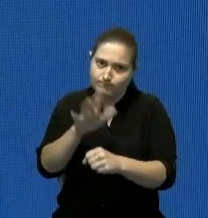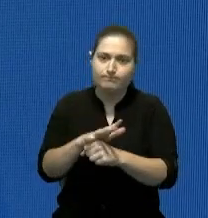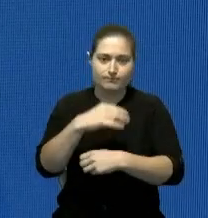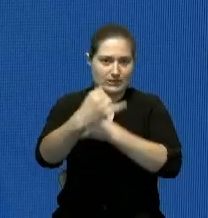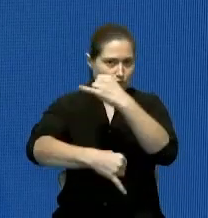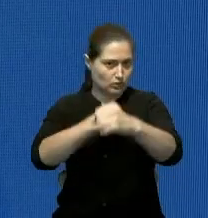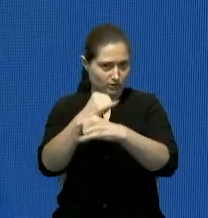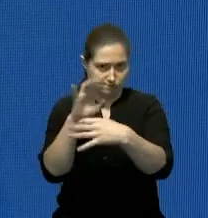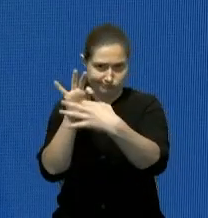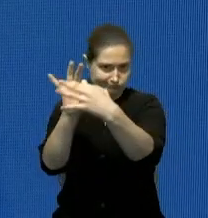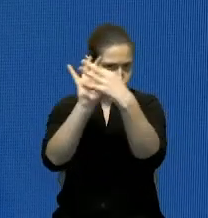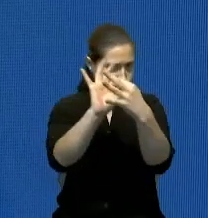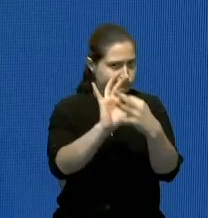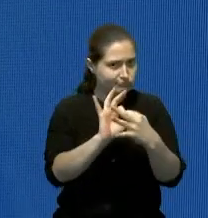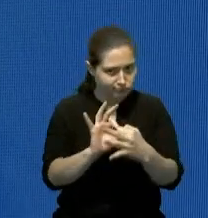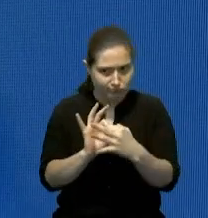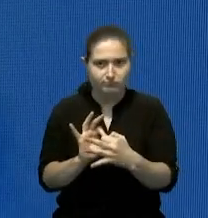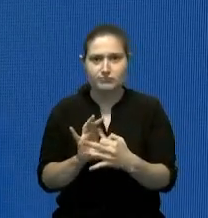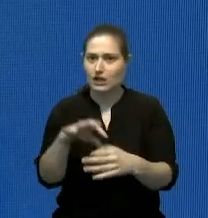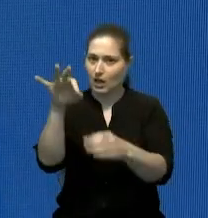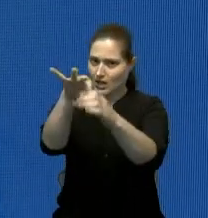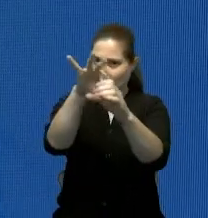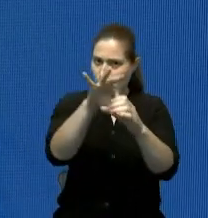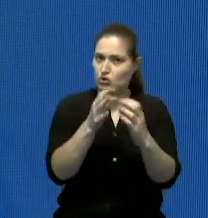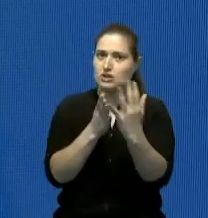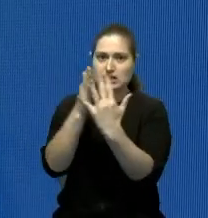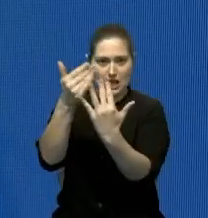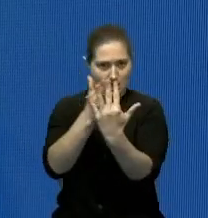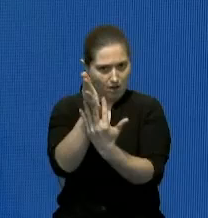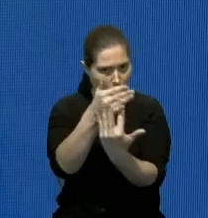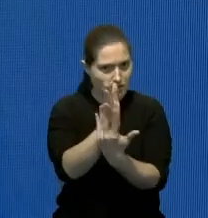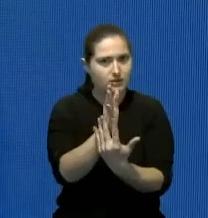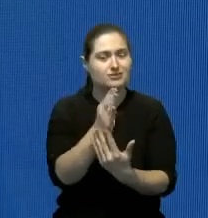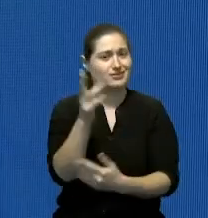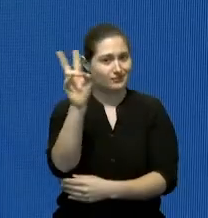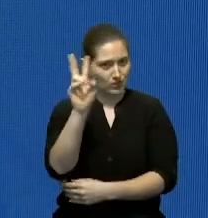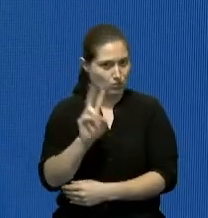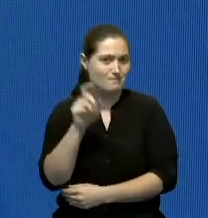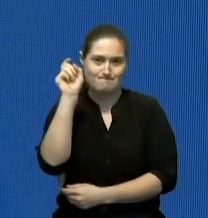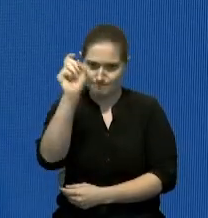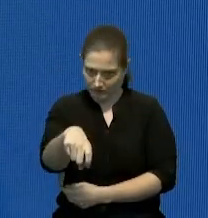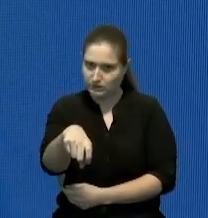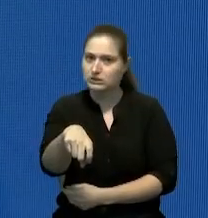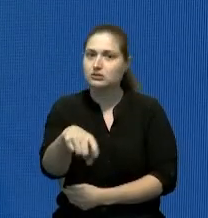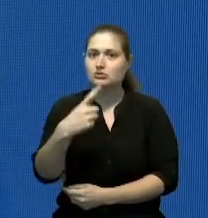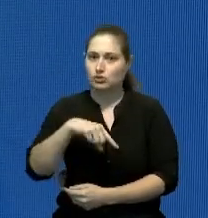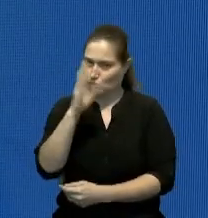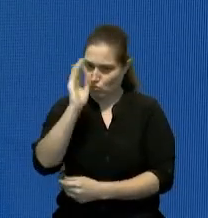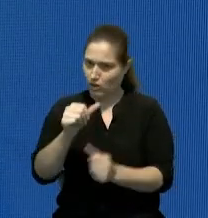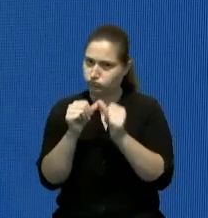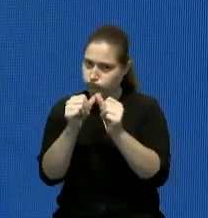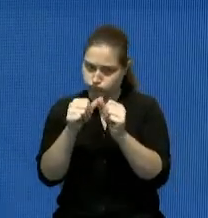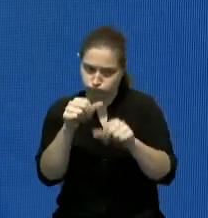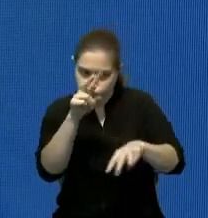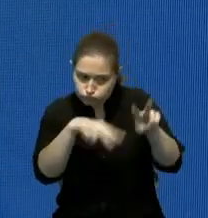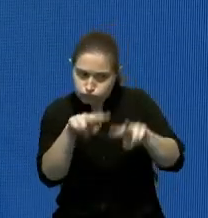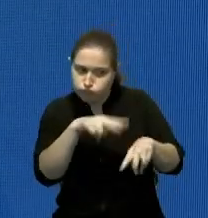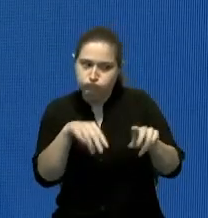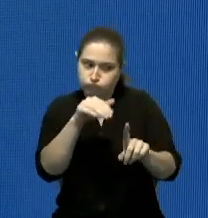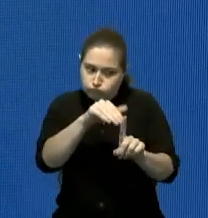como el que más en cuanto a las elecciones a la transparencia de las elecciones en Venezuela lo vamos a seguir haciendo y bueno ya